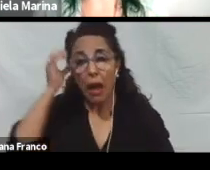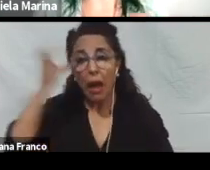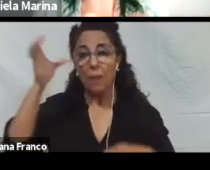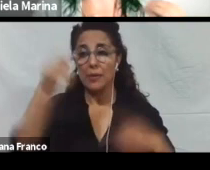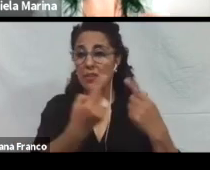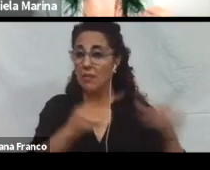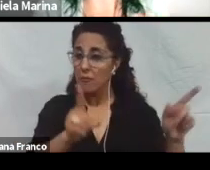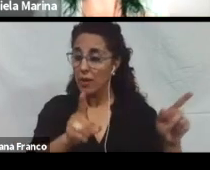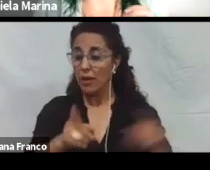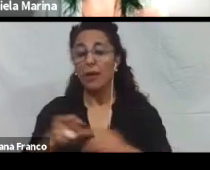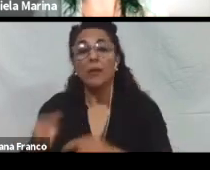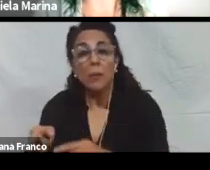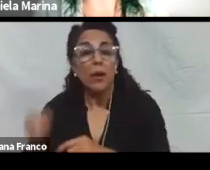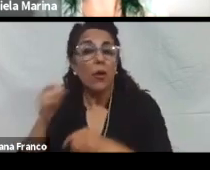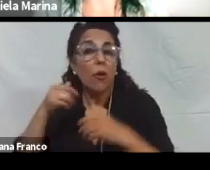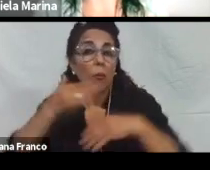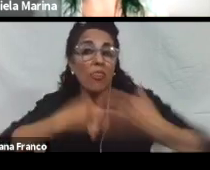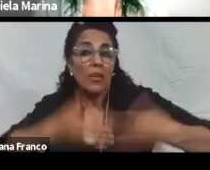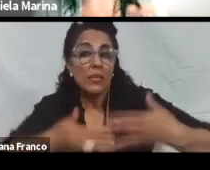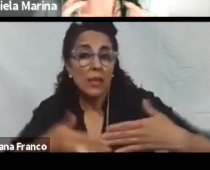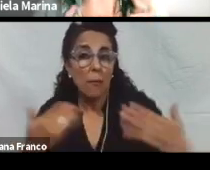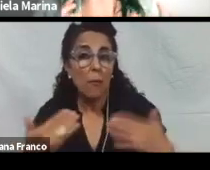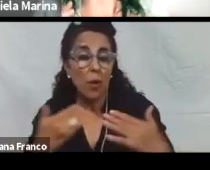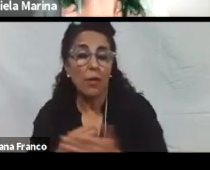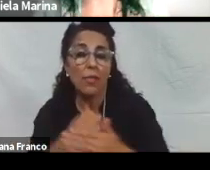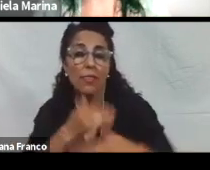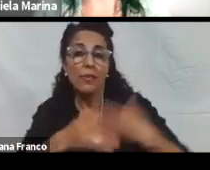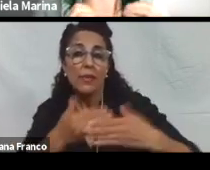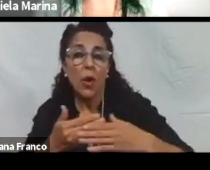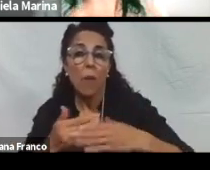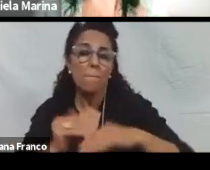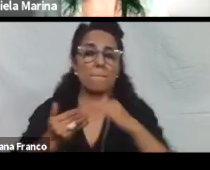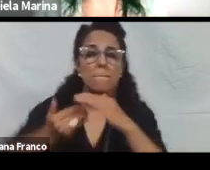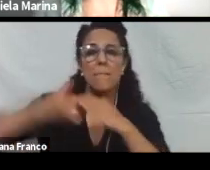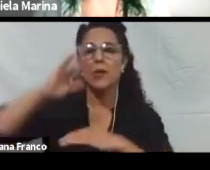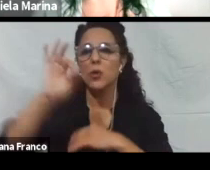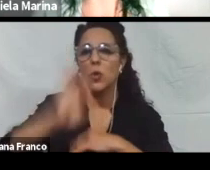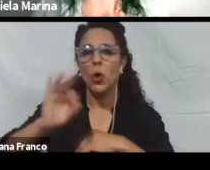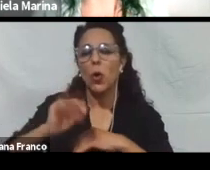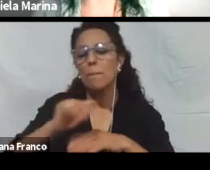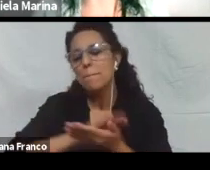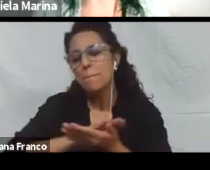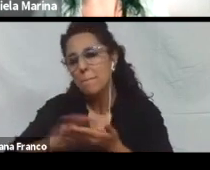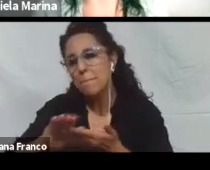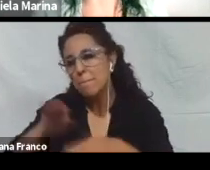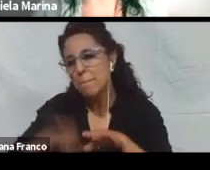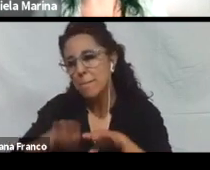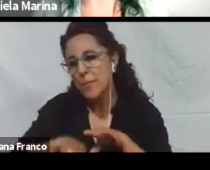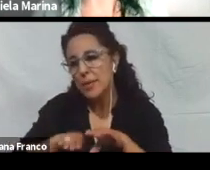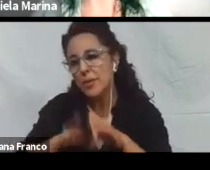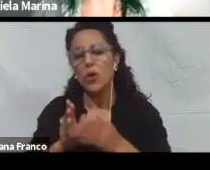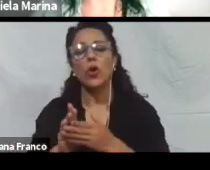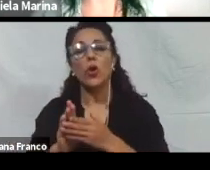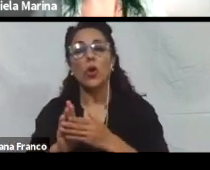y que éstas, a su vez, pueden desarrollarse en mayor o menor grado, pero lo importante acá es que cada estudiante aprende